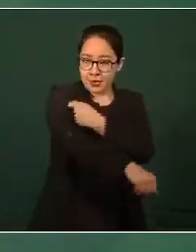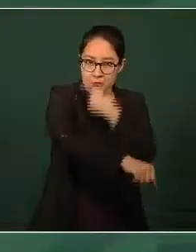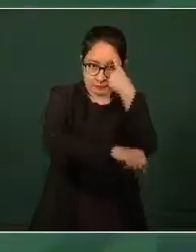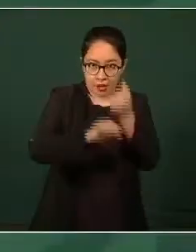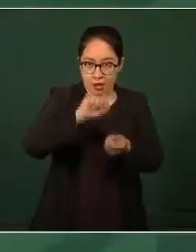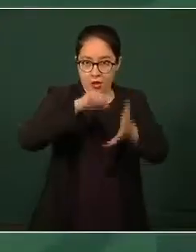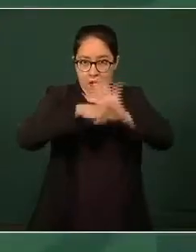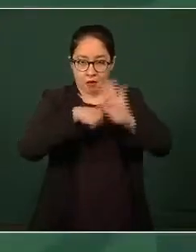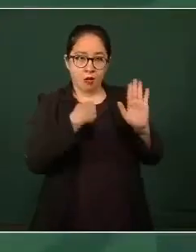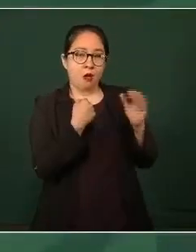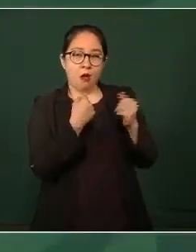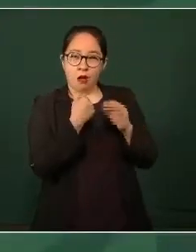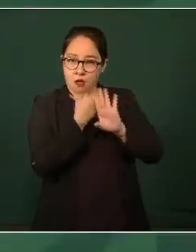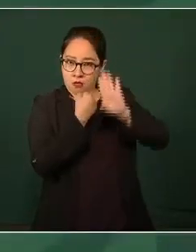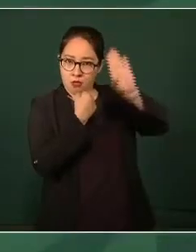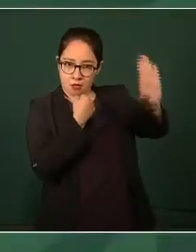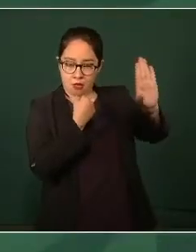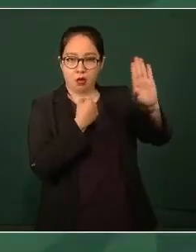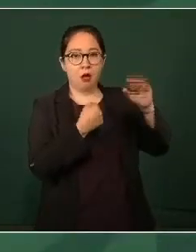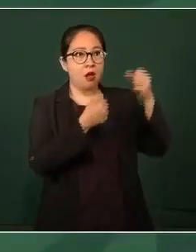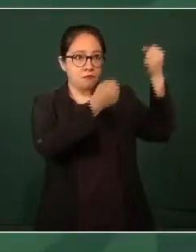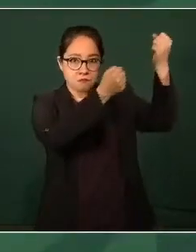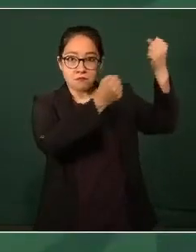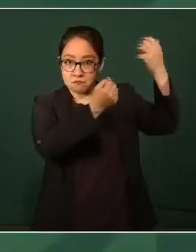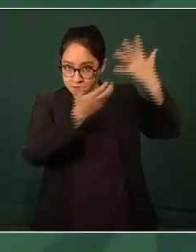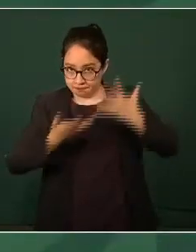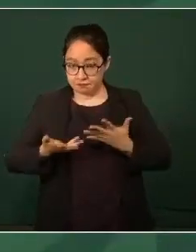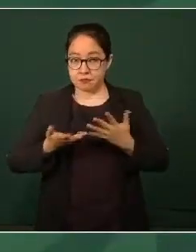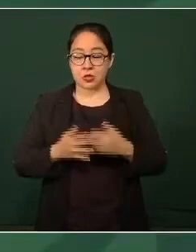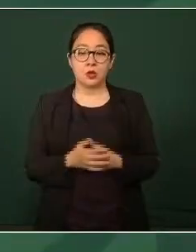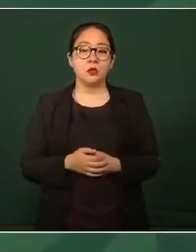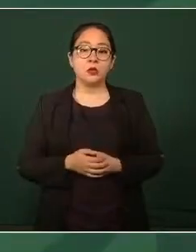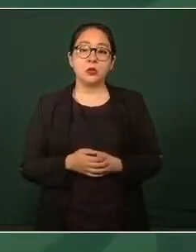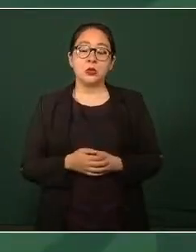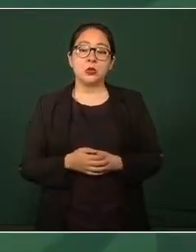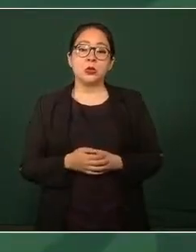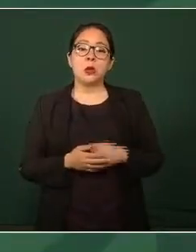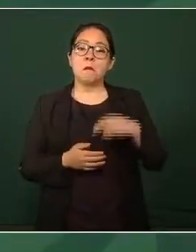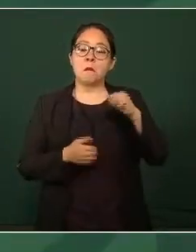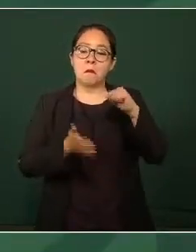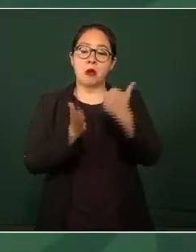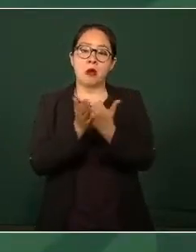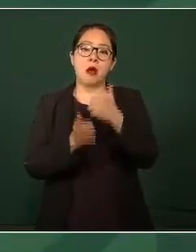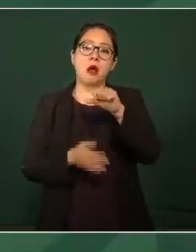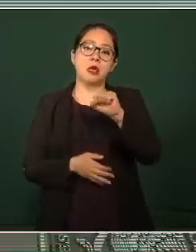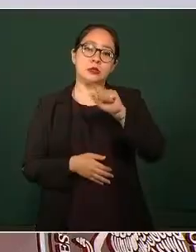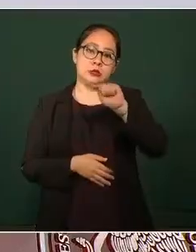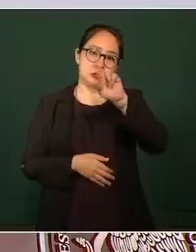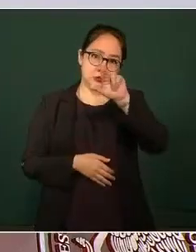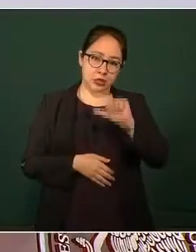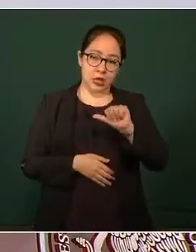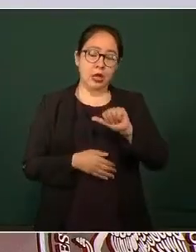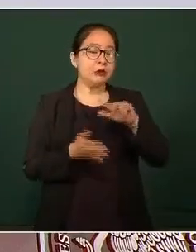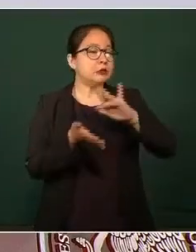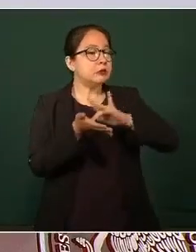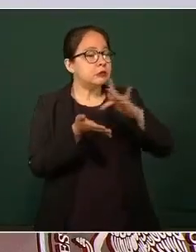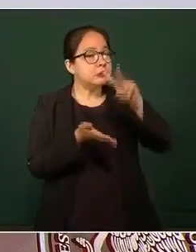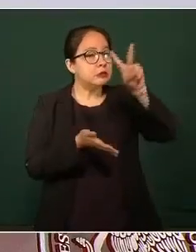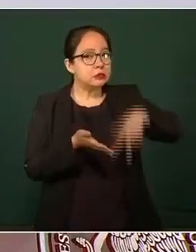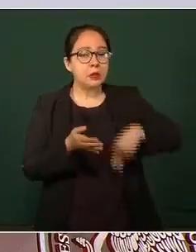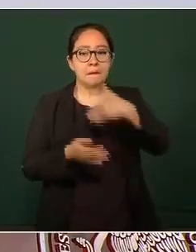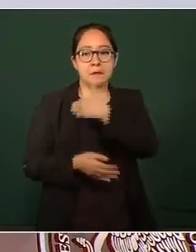agradezco en especial al presidente Biden porque